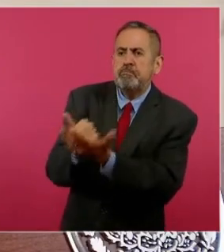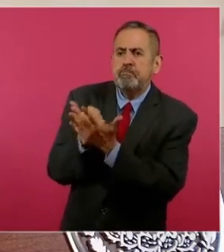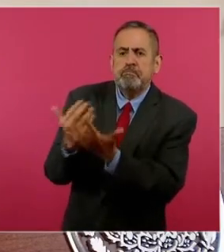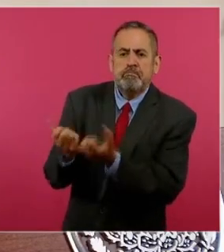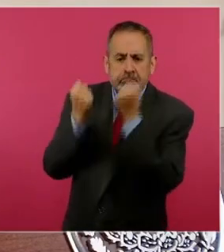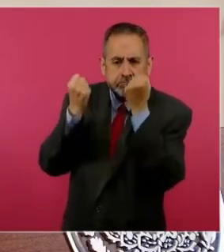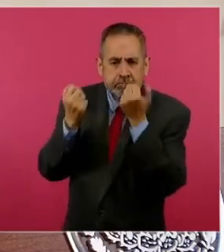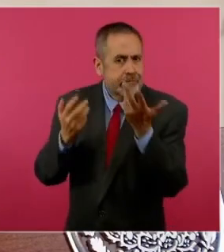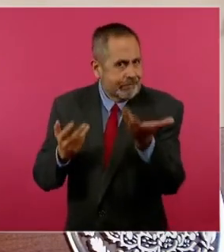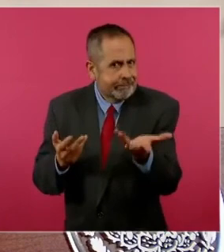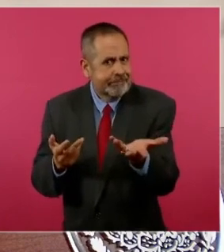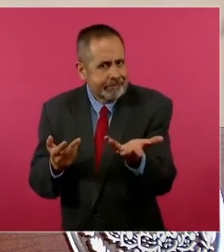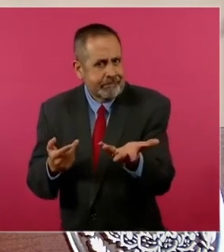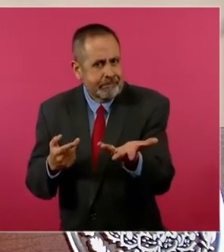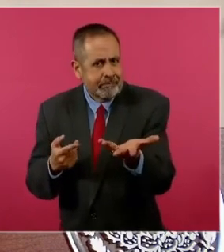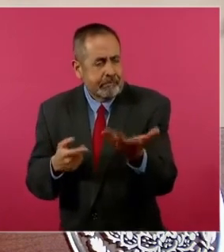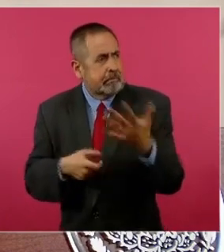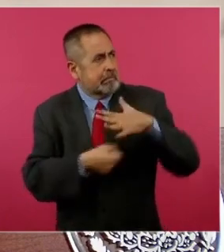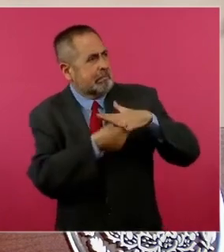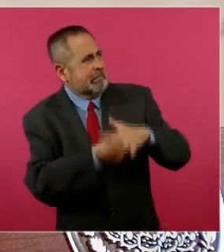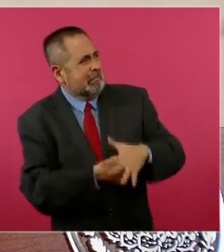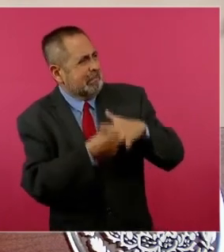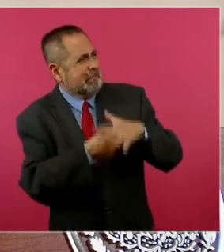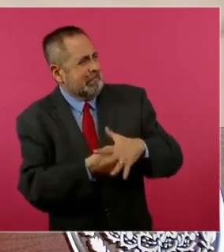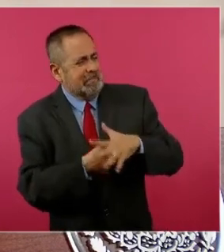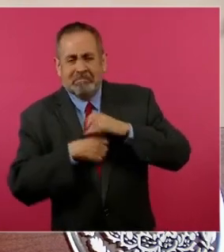y no vivir en opresión.